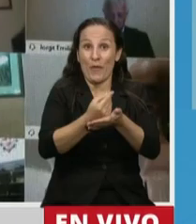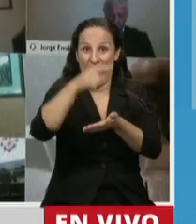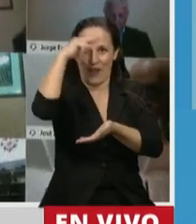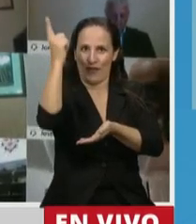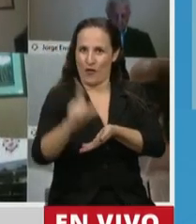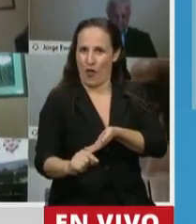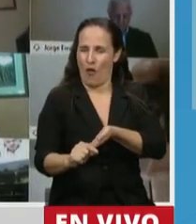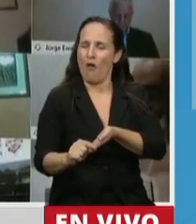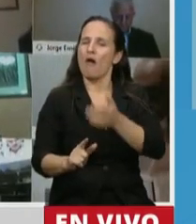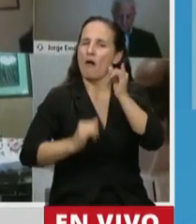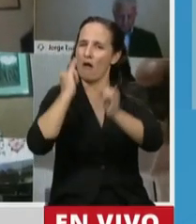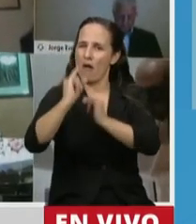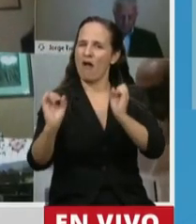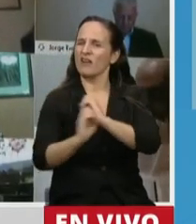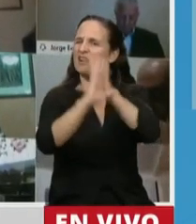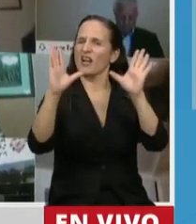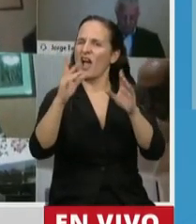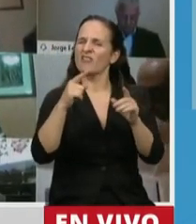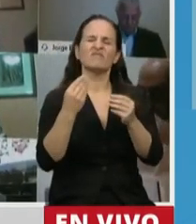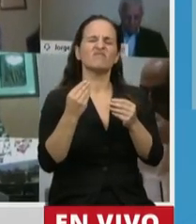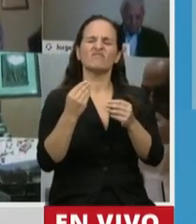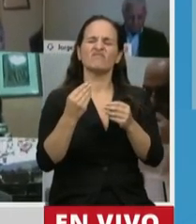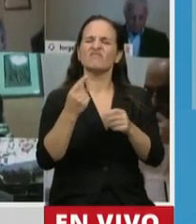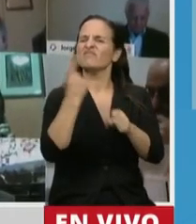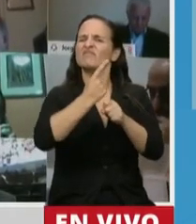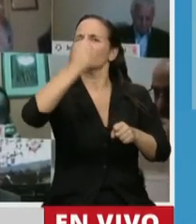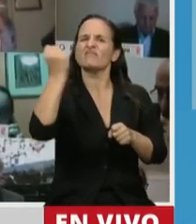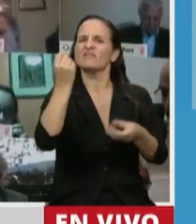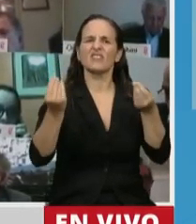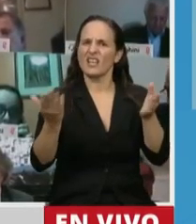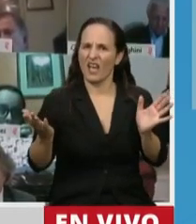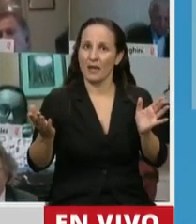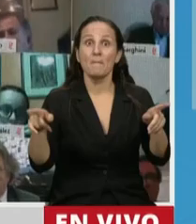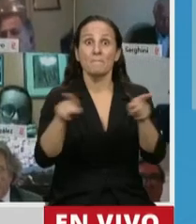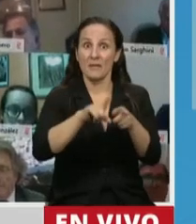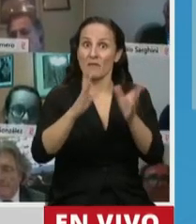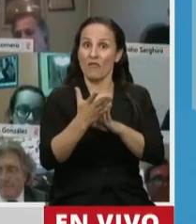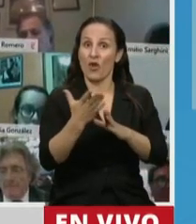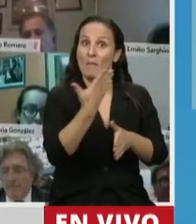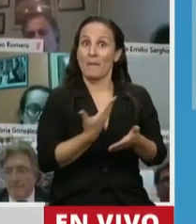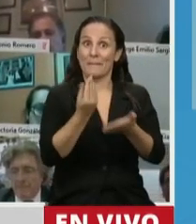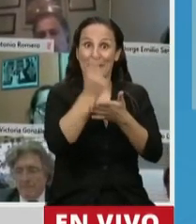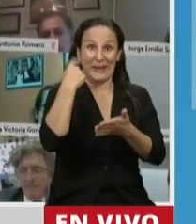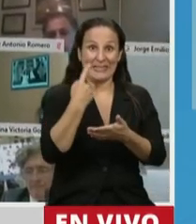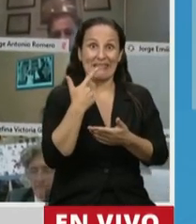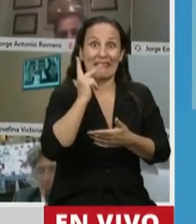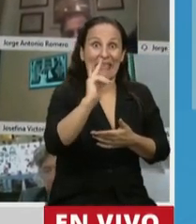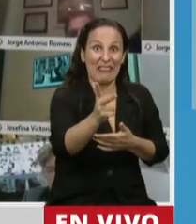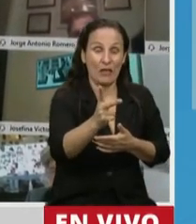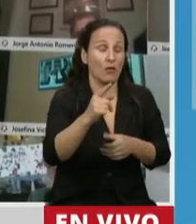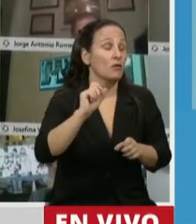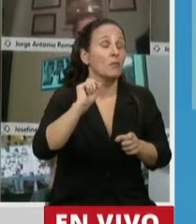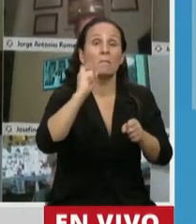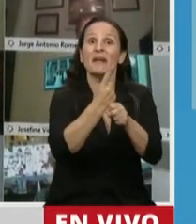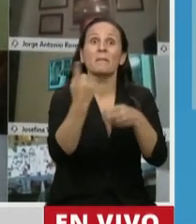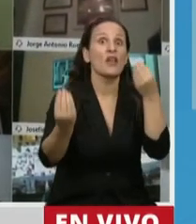ha dejado claro cuáles son sus prioridades y que tienen que ver, como lo dijo nuestro presidente, primero la salud. Y